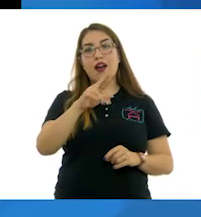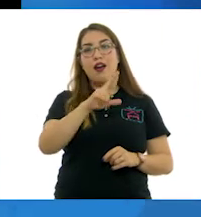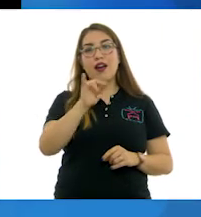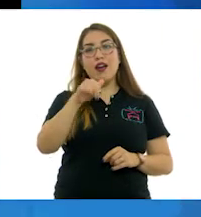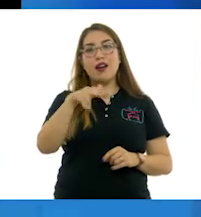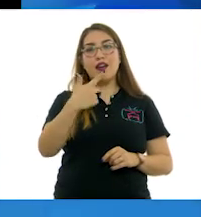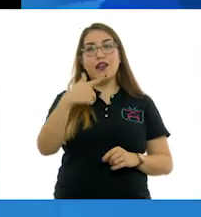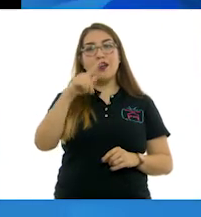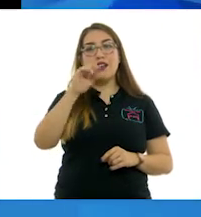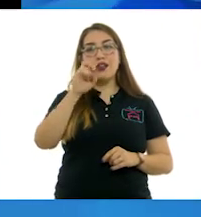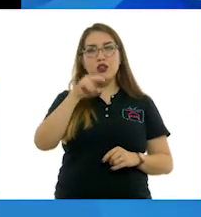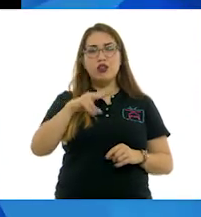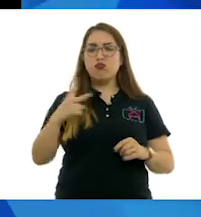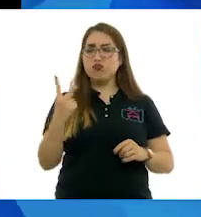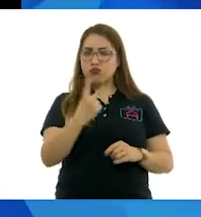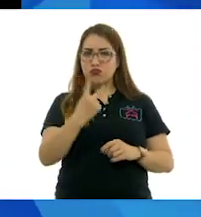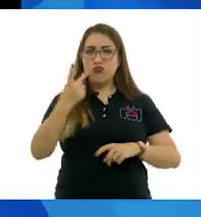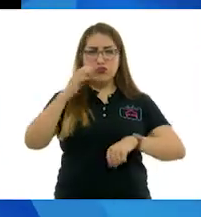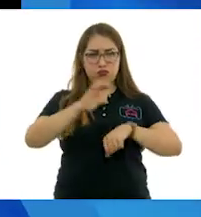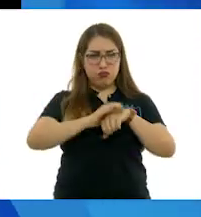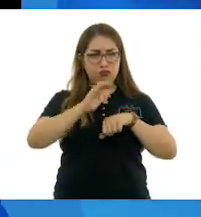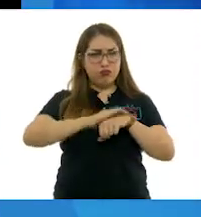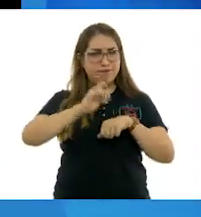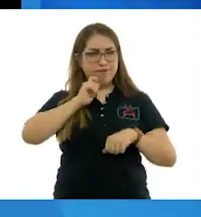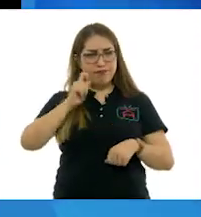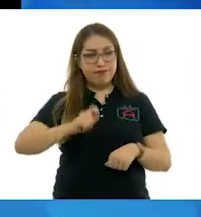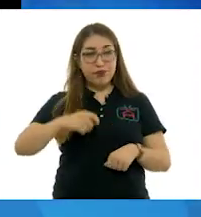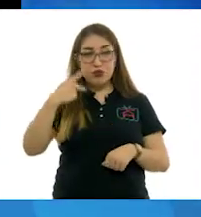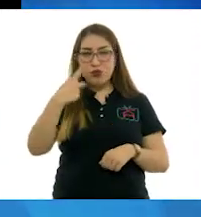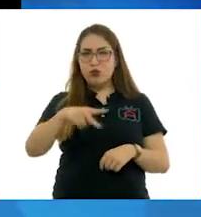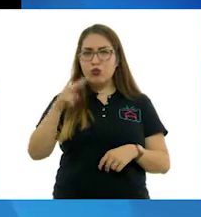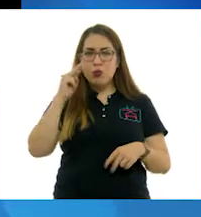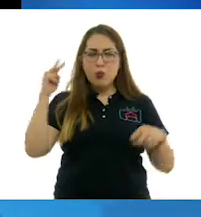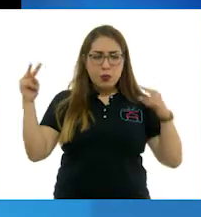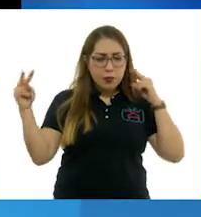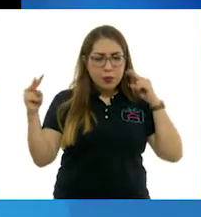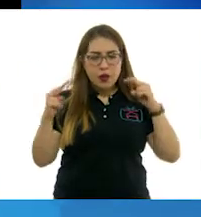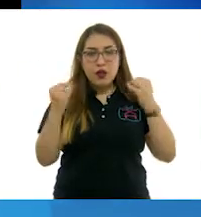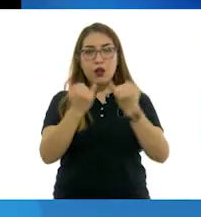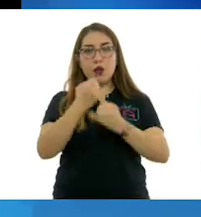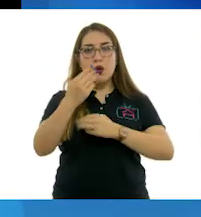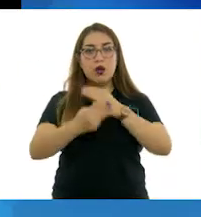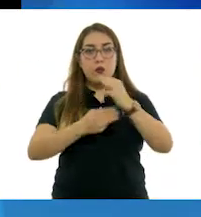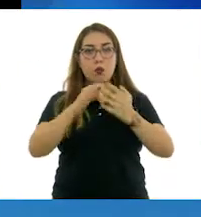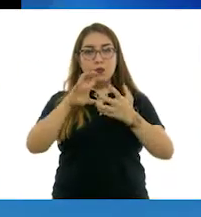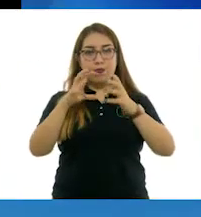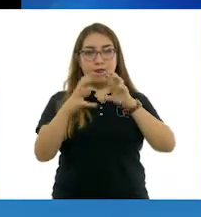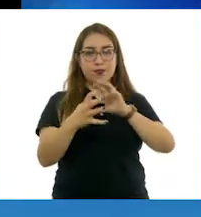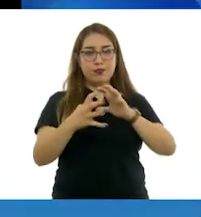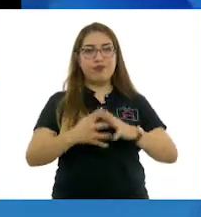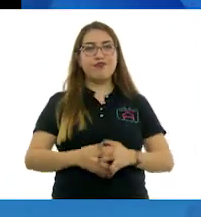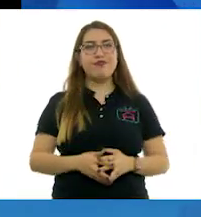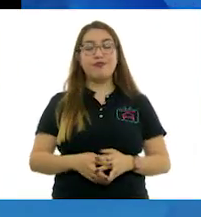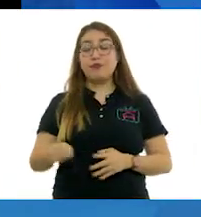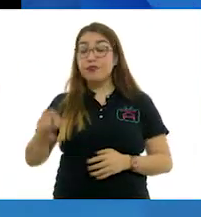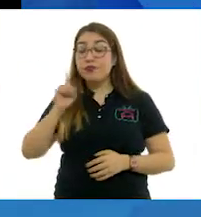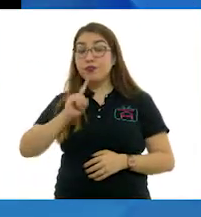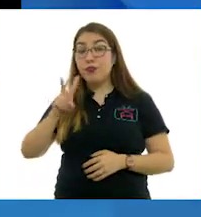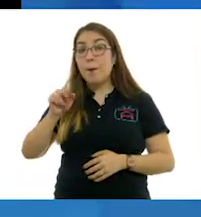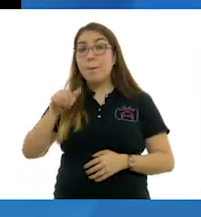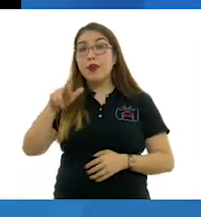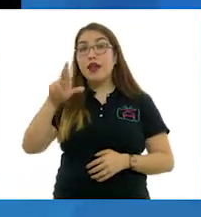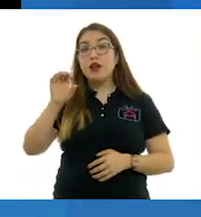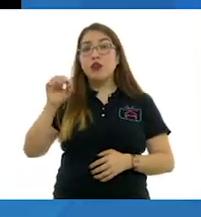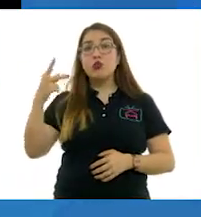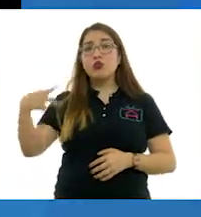dice que no solo compartieron una visión similar del mundo, sino también afectos, como el de Max Ernst. Varo supo acoger,